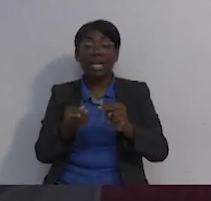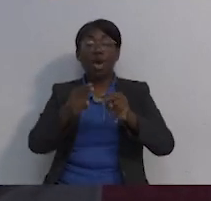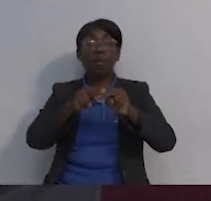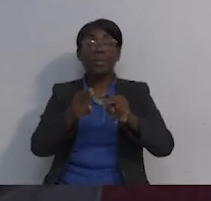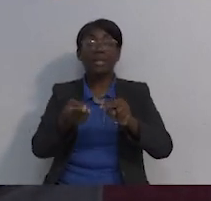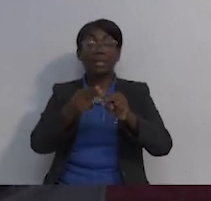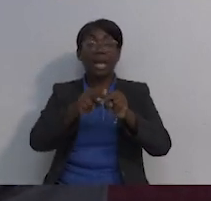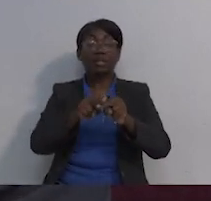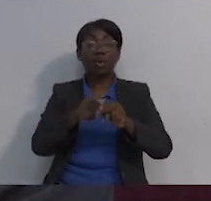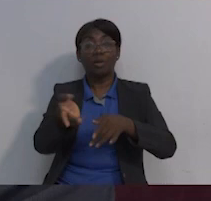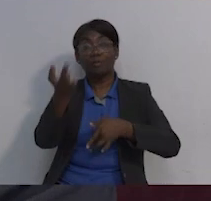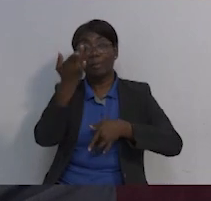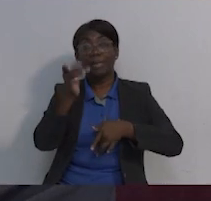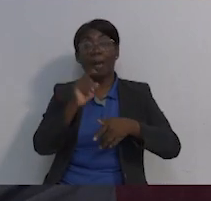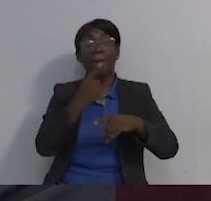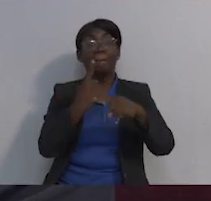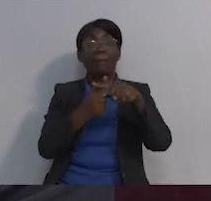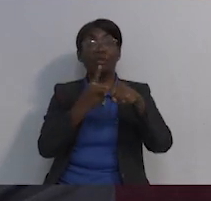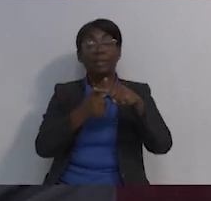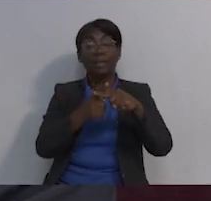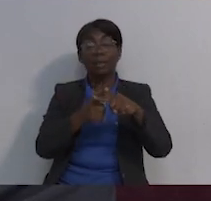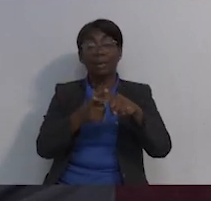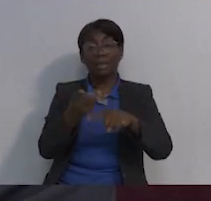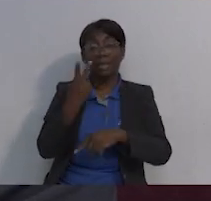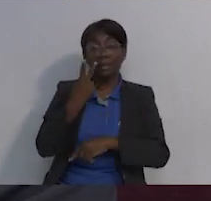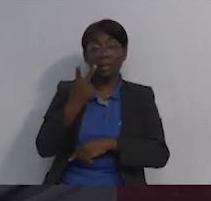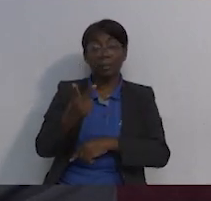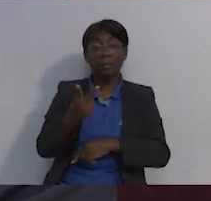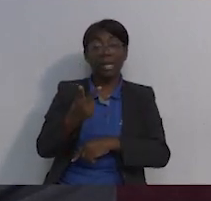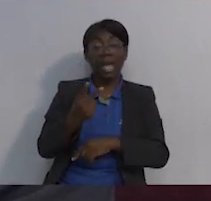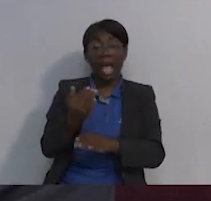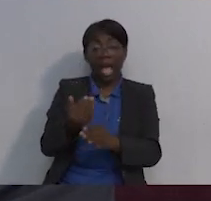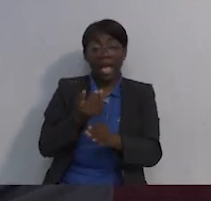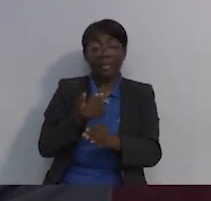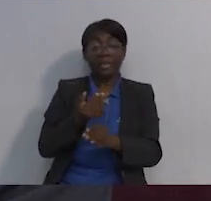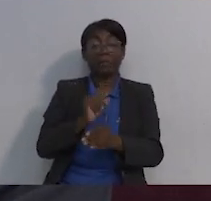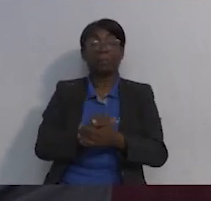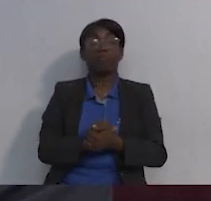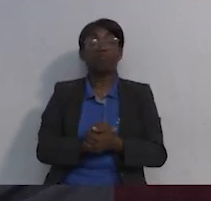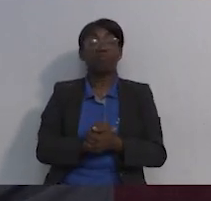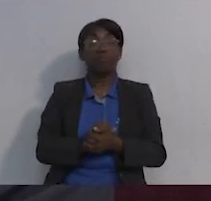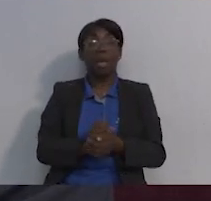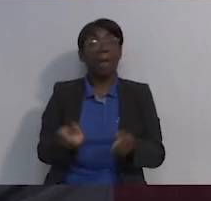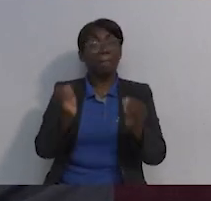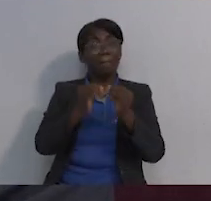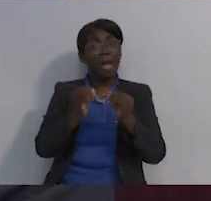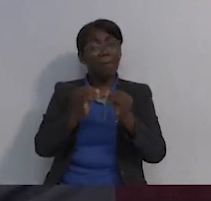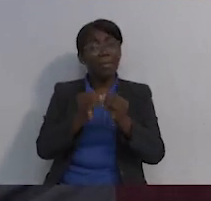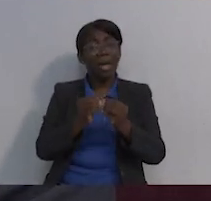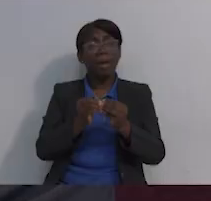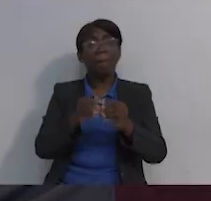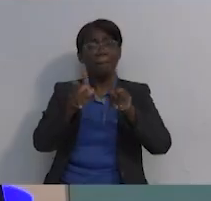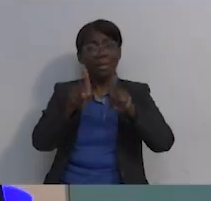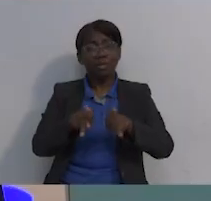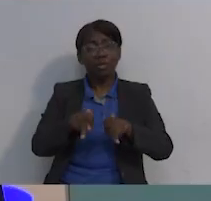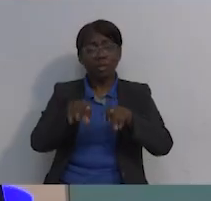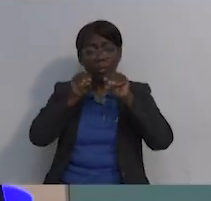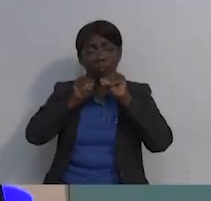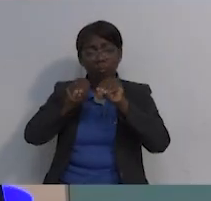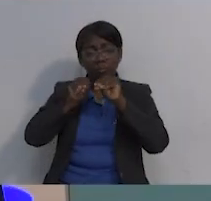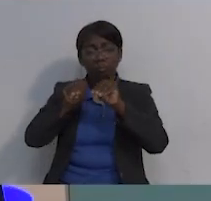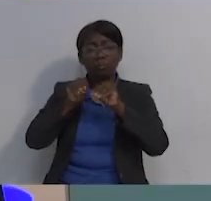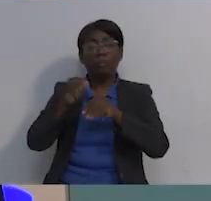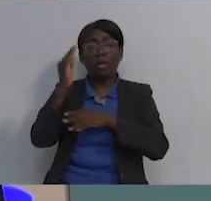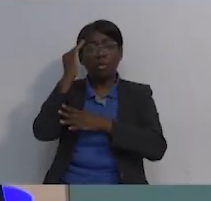estadísticamente los números de enfermedad positiva detectada. El otro es que también hay más